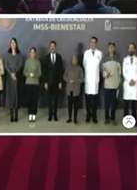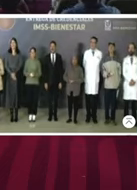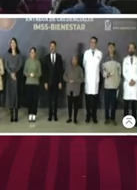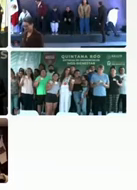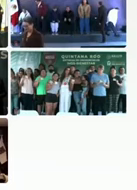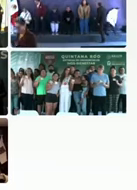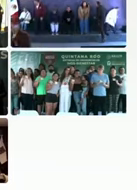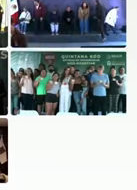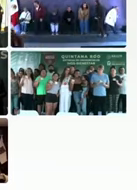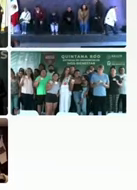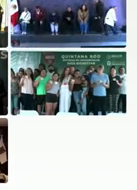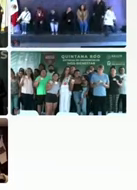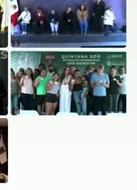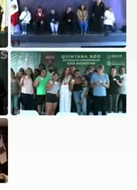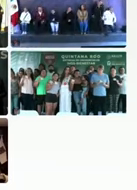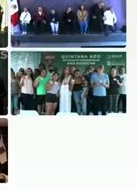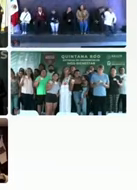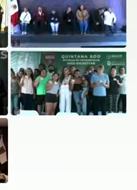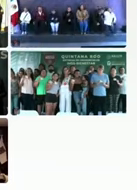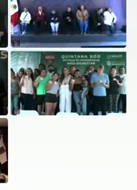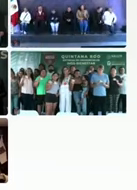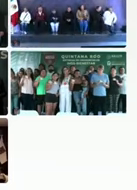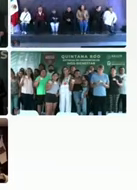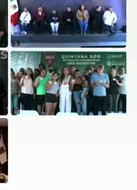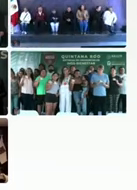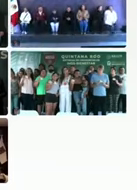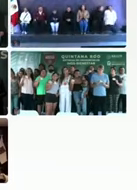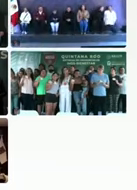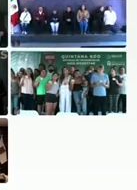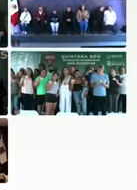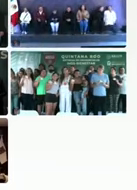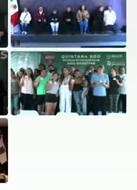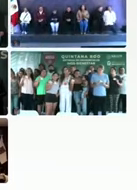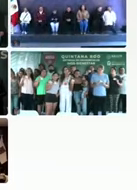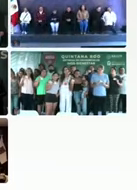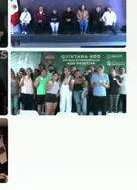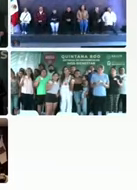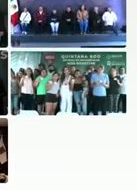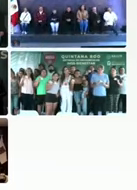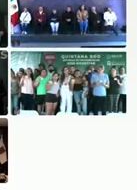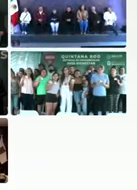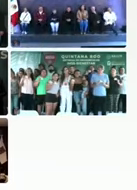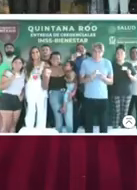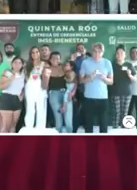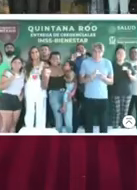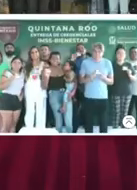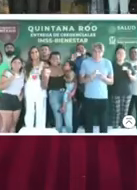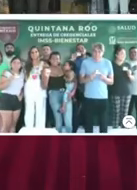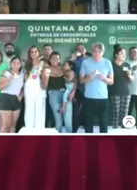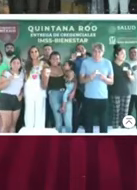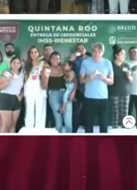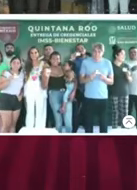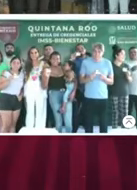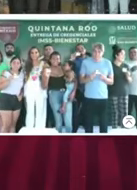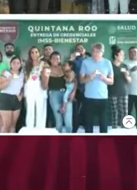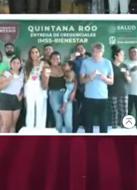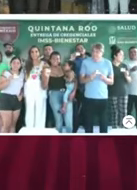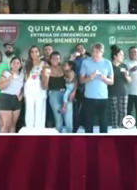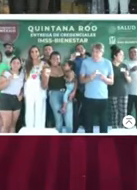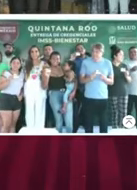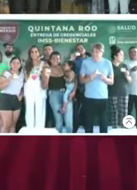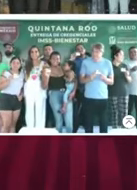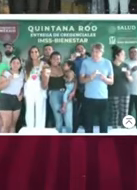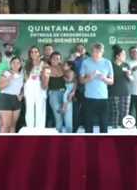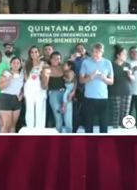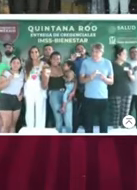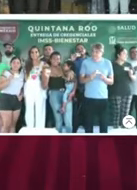haciendo estos mismos procesos que, como lo ha dicho el presidente, tiene mucho que ver con la voluntad de los gobiernos estatales, de